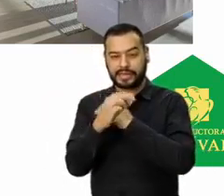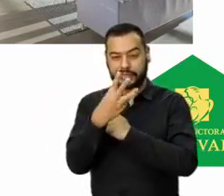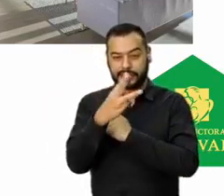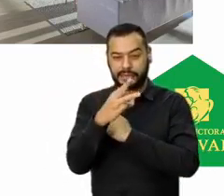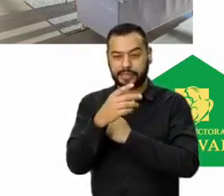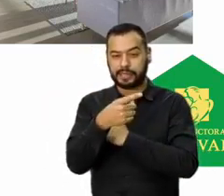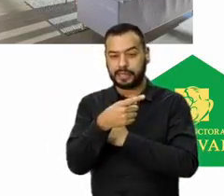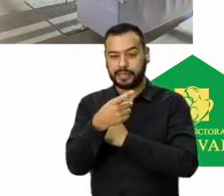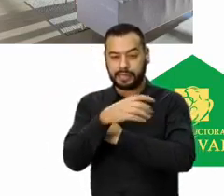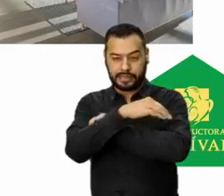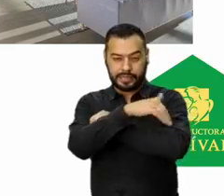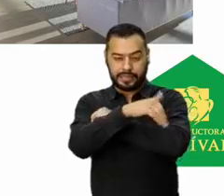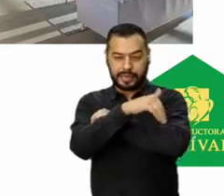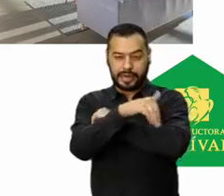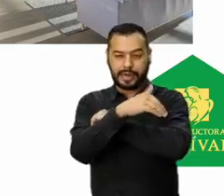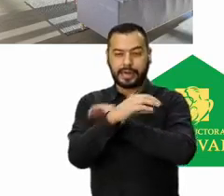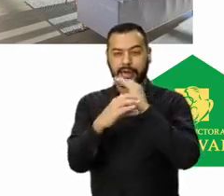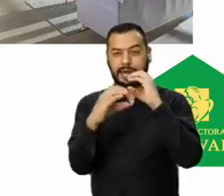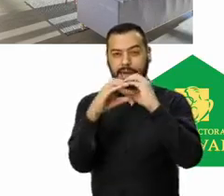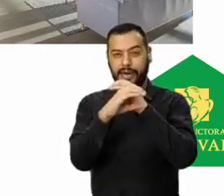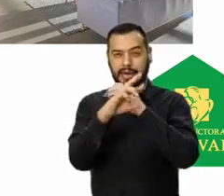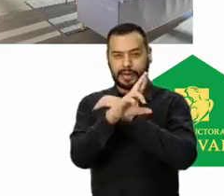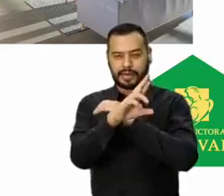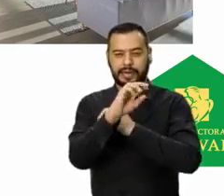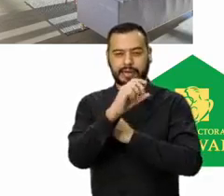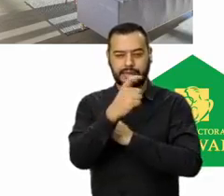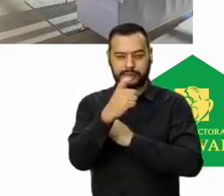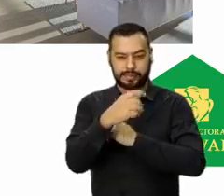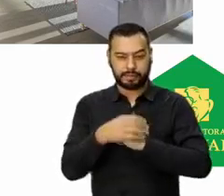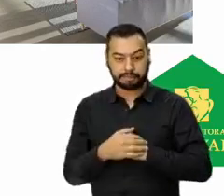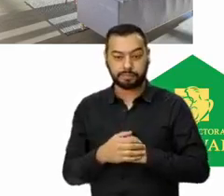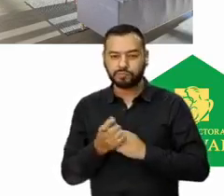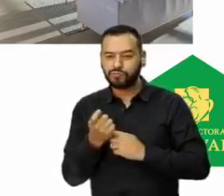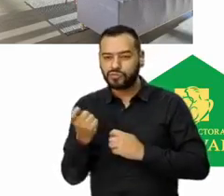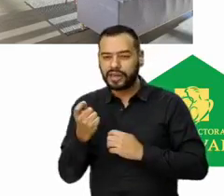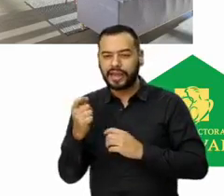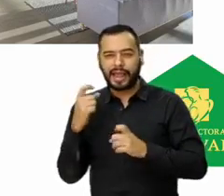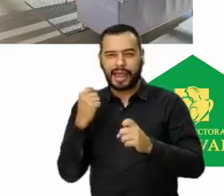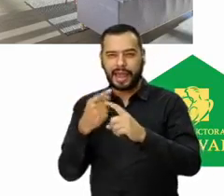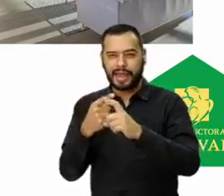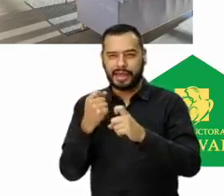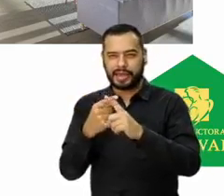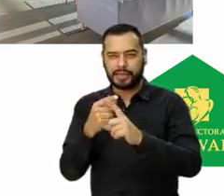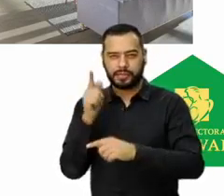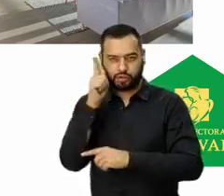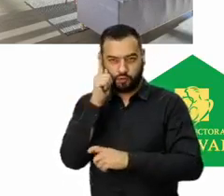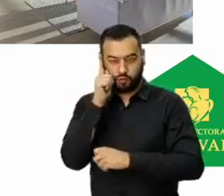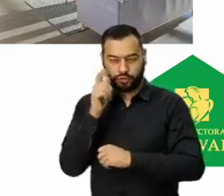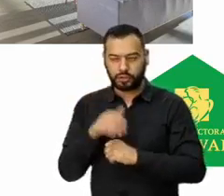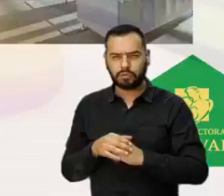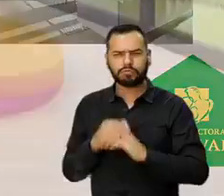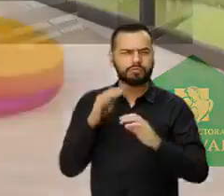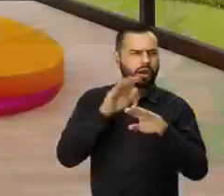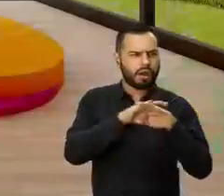de Fontibón. Perfecto, bueno, yo creo que aquí ya tenemos las direcciones igual con todas las indicaciones que tú nos has dado. Correcto. Pues también es mucho más